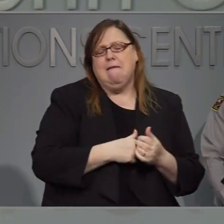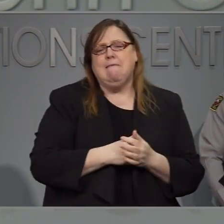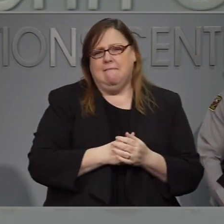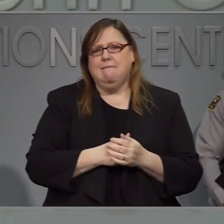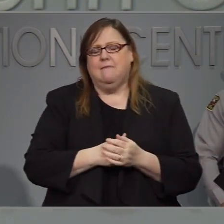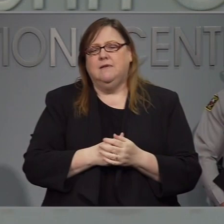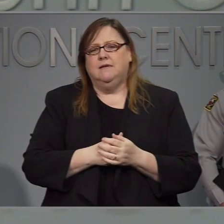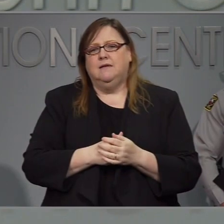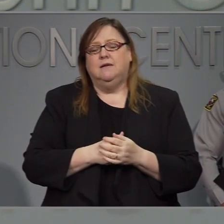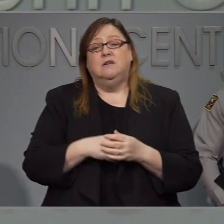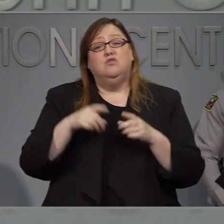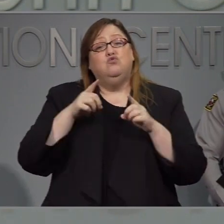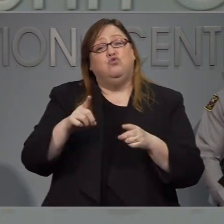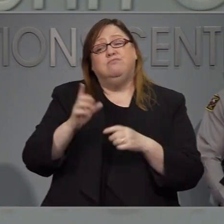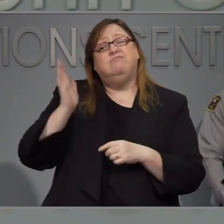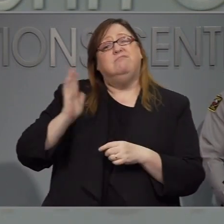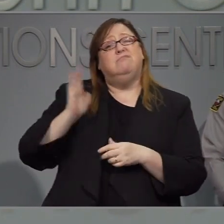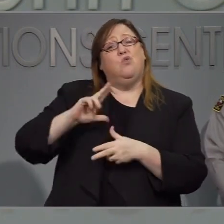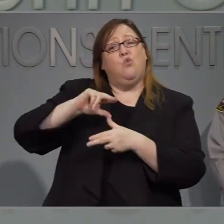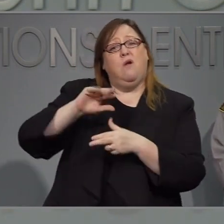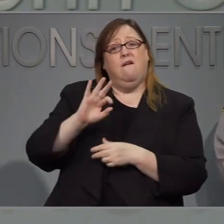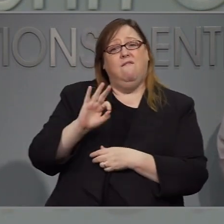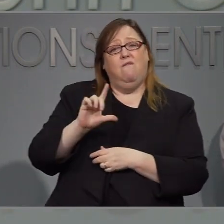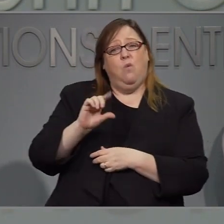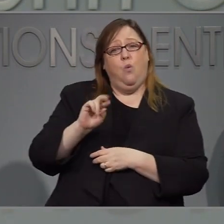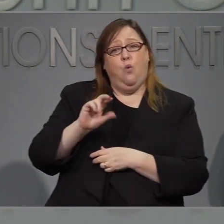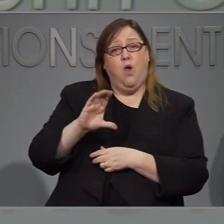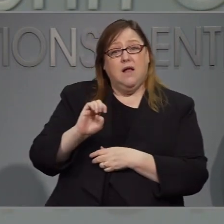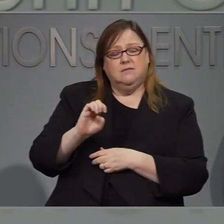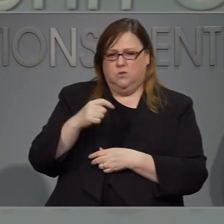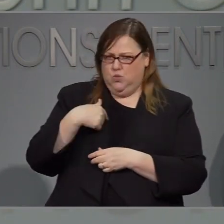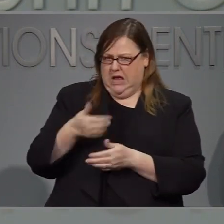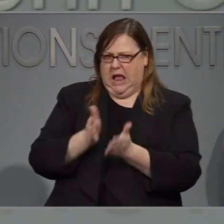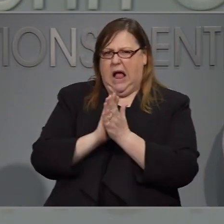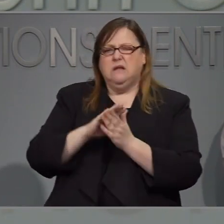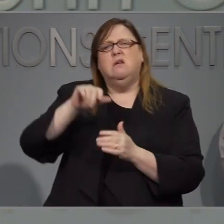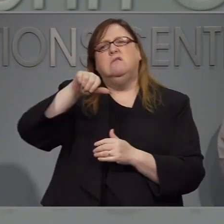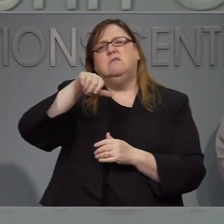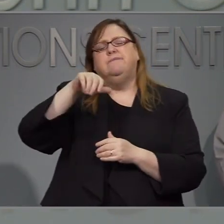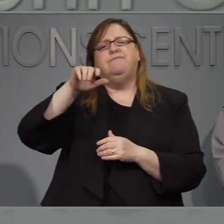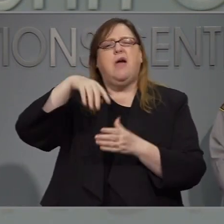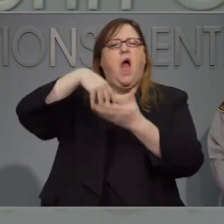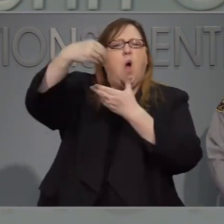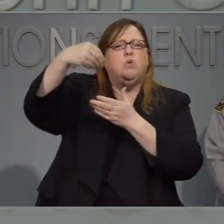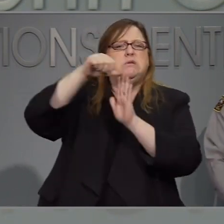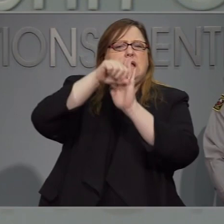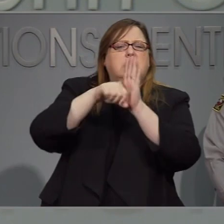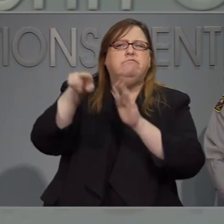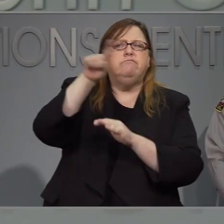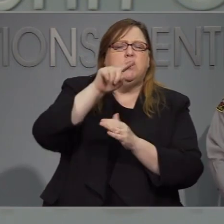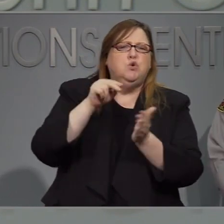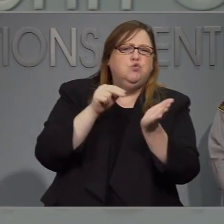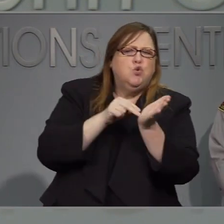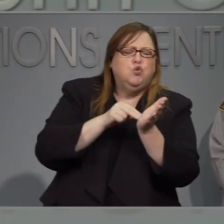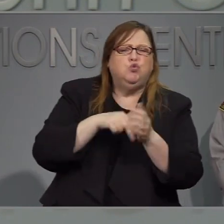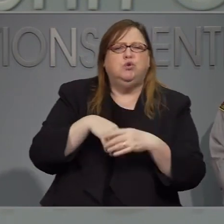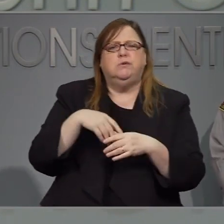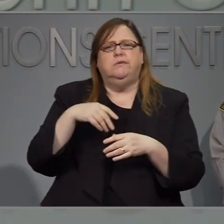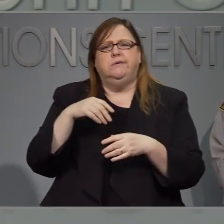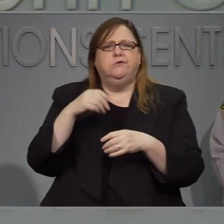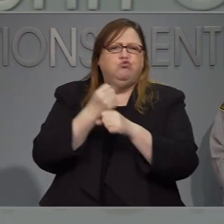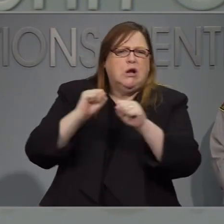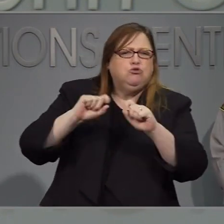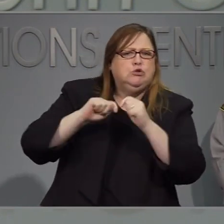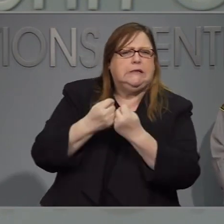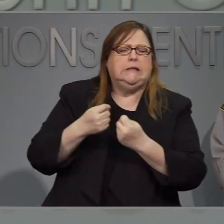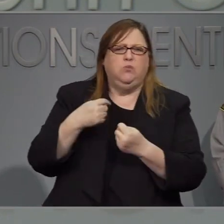un gran número de enfermeras adicionales y también equipos de ambulancias. Sabemos que confirma